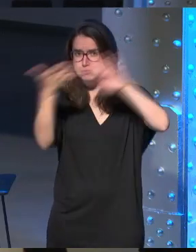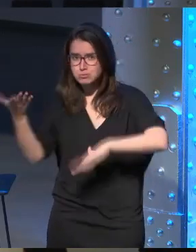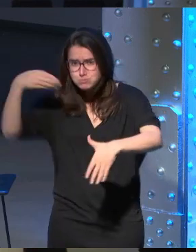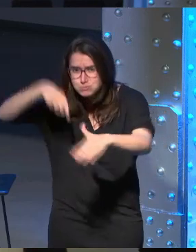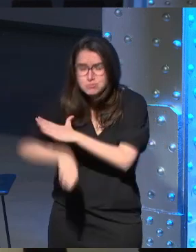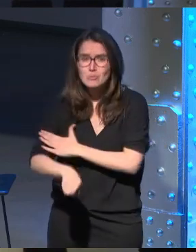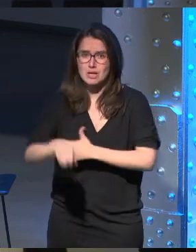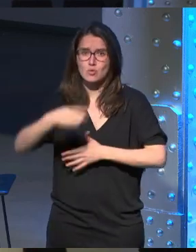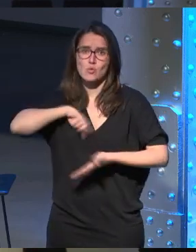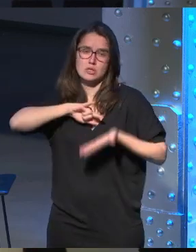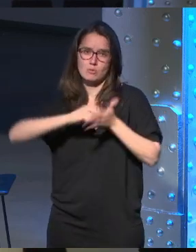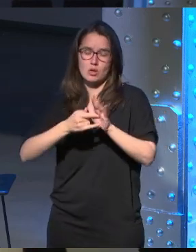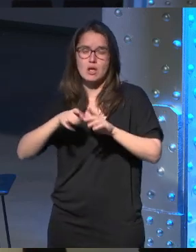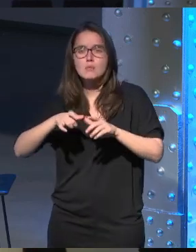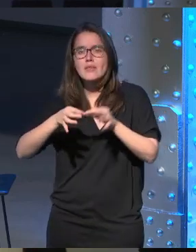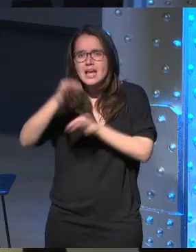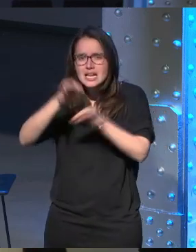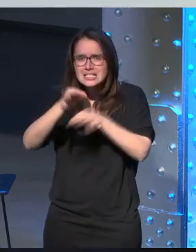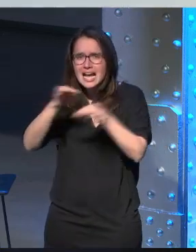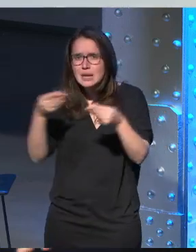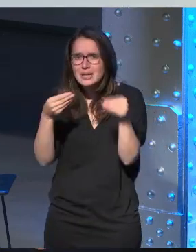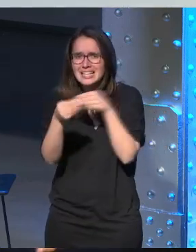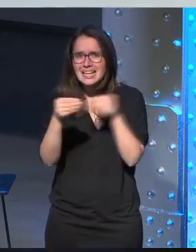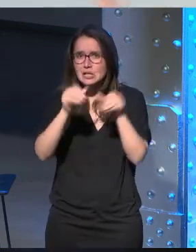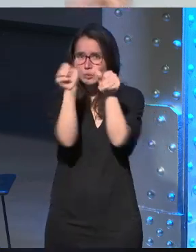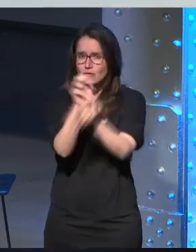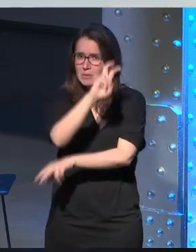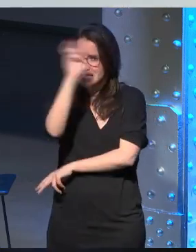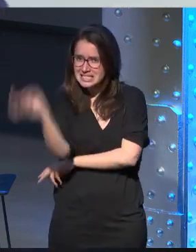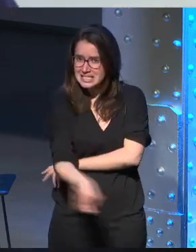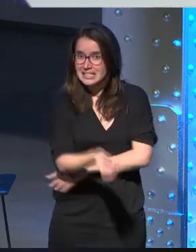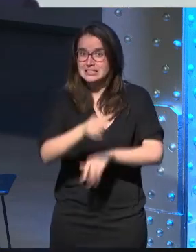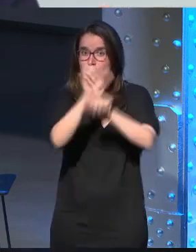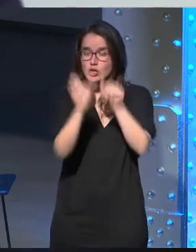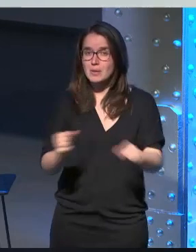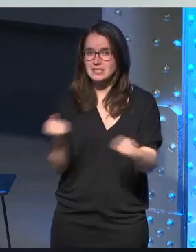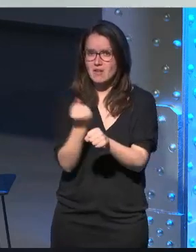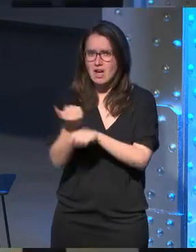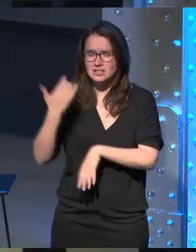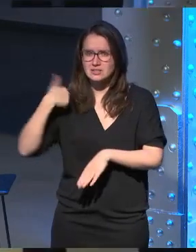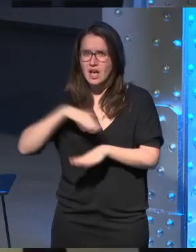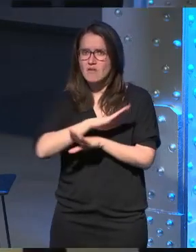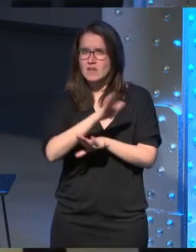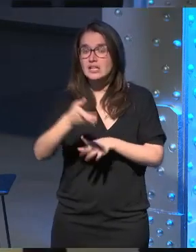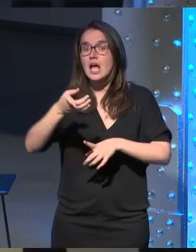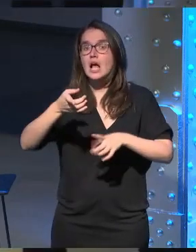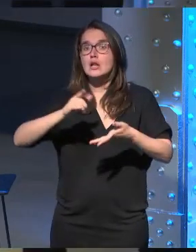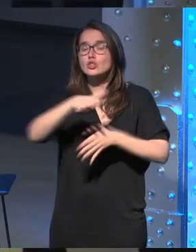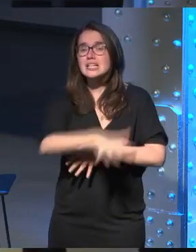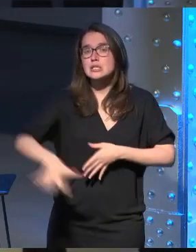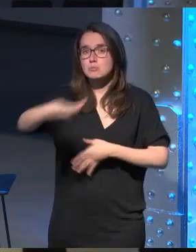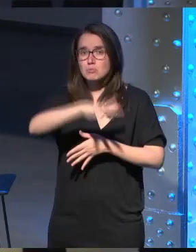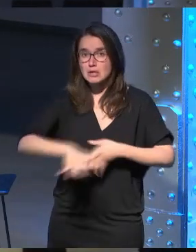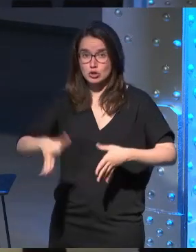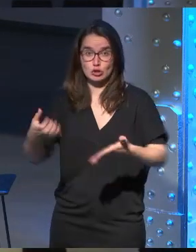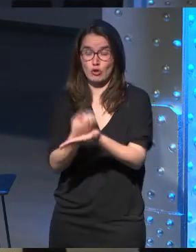y a partir de ahí poder apreciar la escala los materiales de una forma distinta esta forma de trabajar está ya afectando a como se proyectan los espacios en los